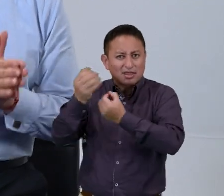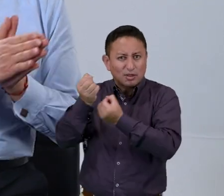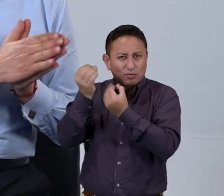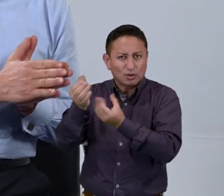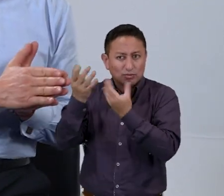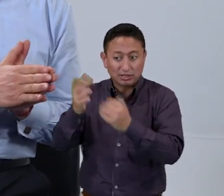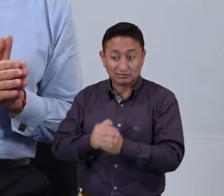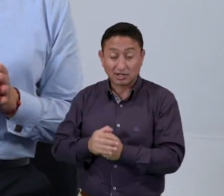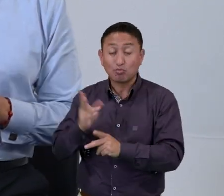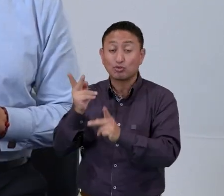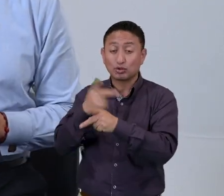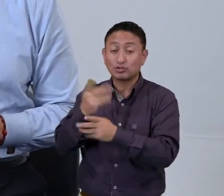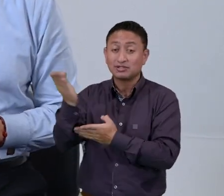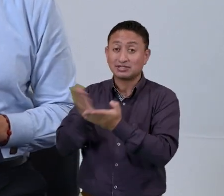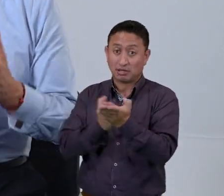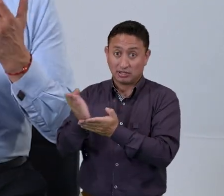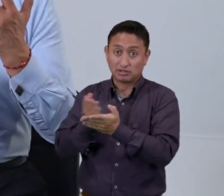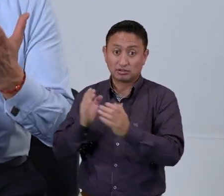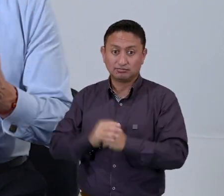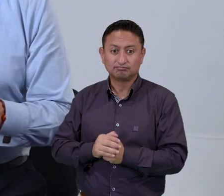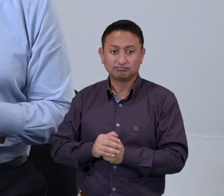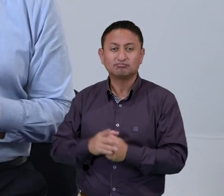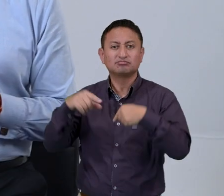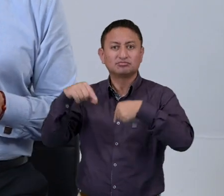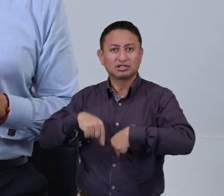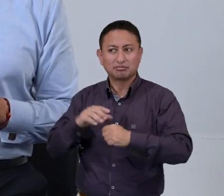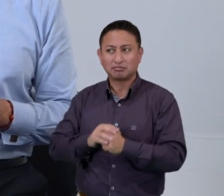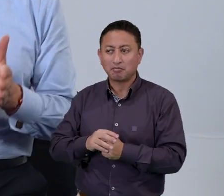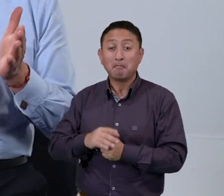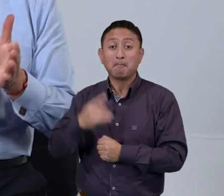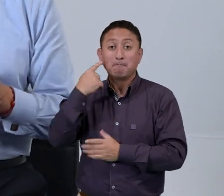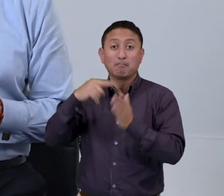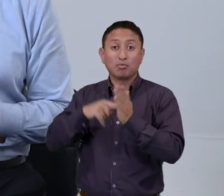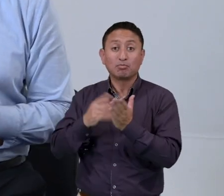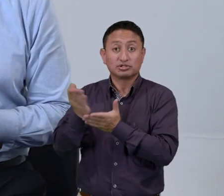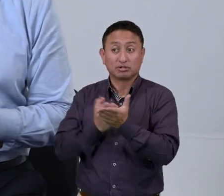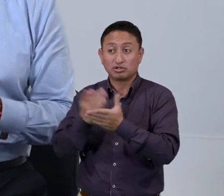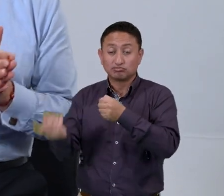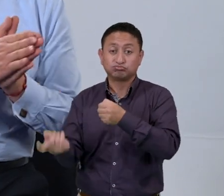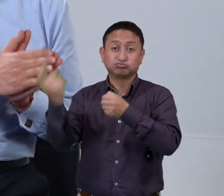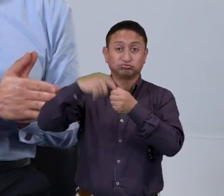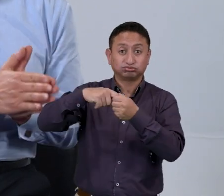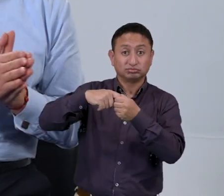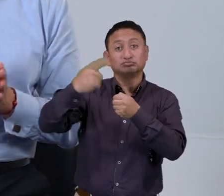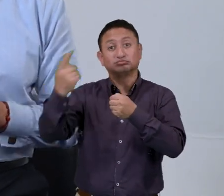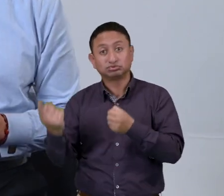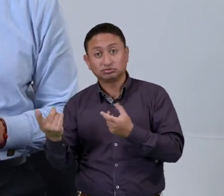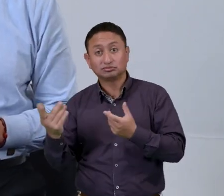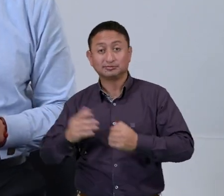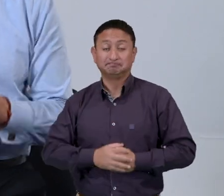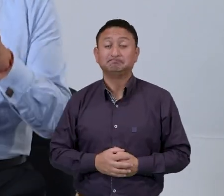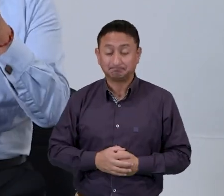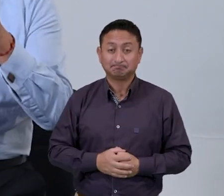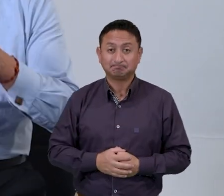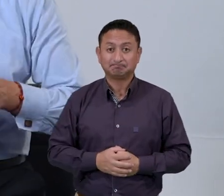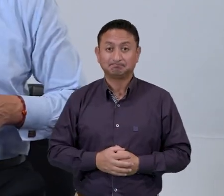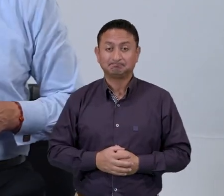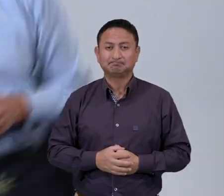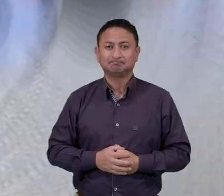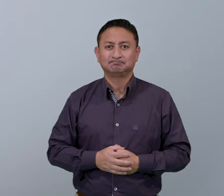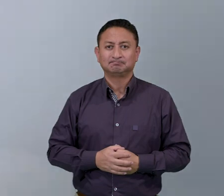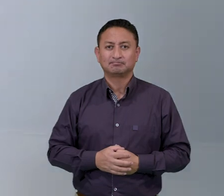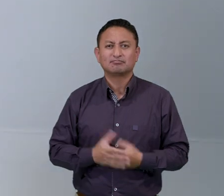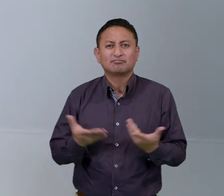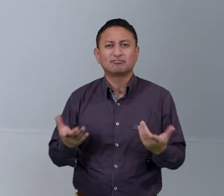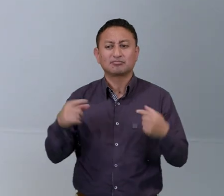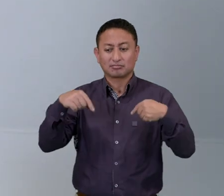novedades en productos y servicios, realizar incorporaciones o desincorporaciones de planes o afiliaciones, entre otros.